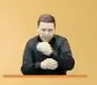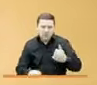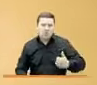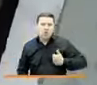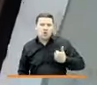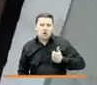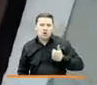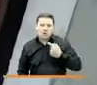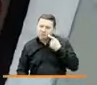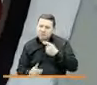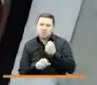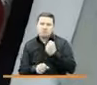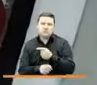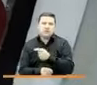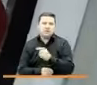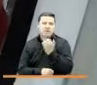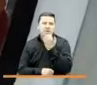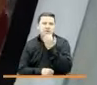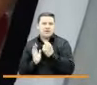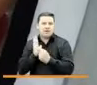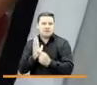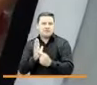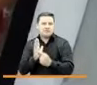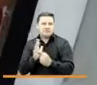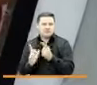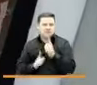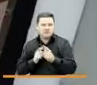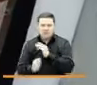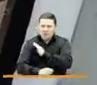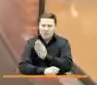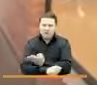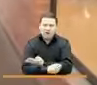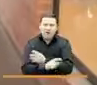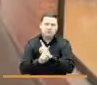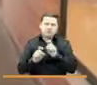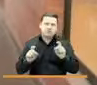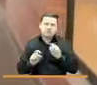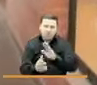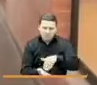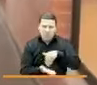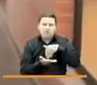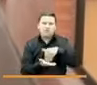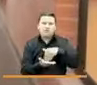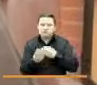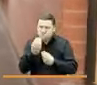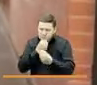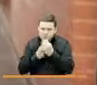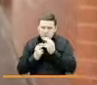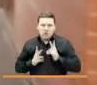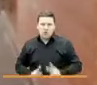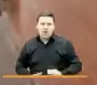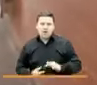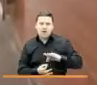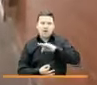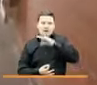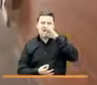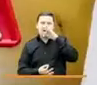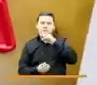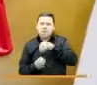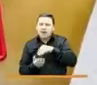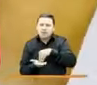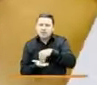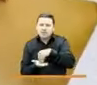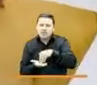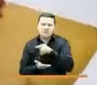y juventud, quienes son ejemplo de resiliencia, fuerza y diversidad. Fortaleciendo la nutrición del cuerpo y del alma de los más vulnerables.